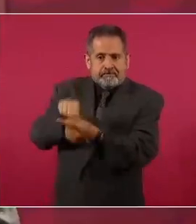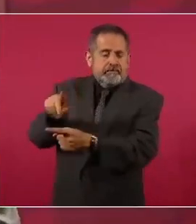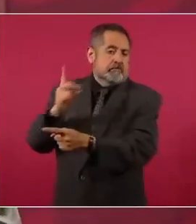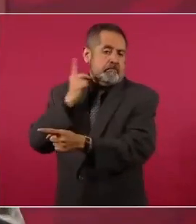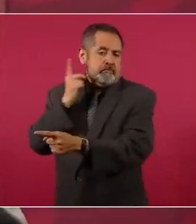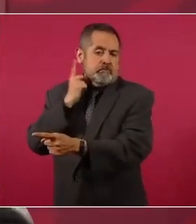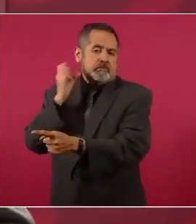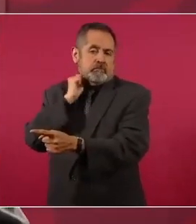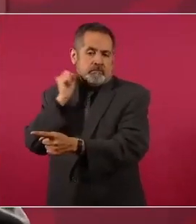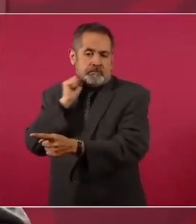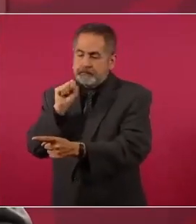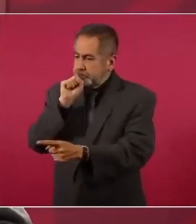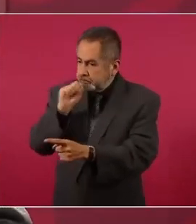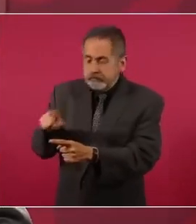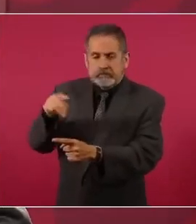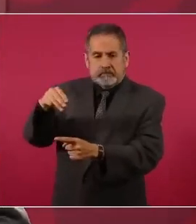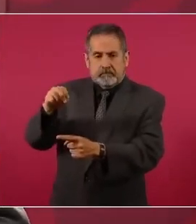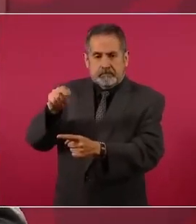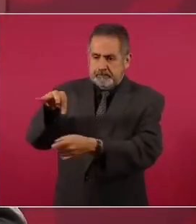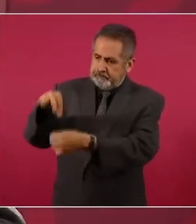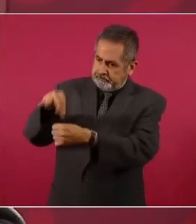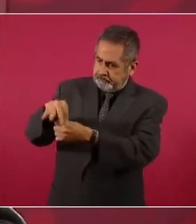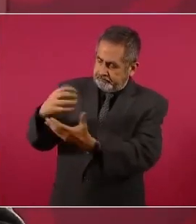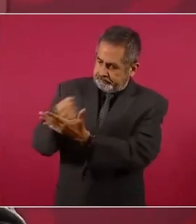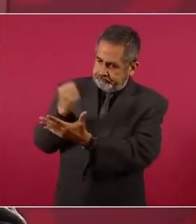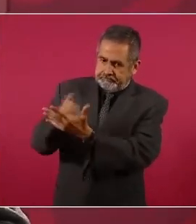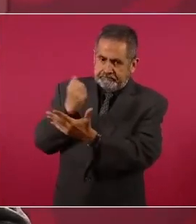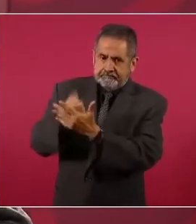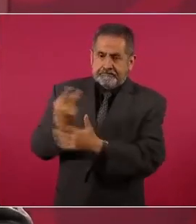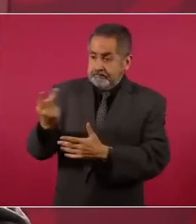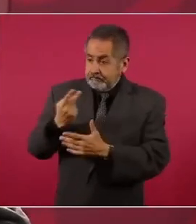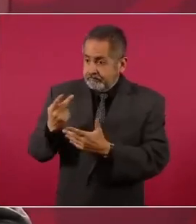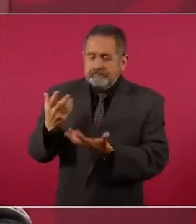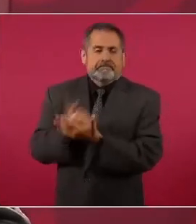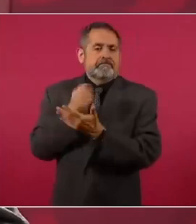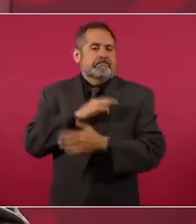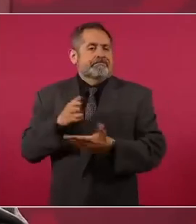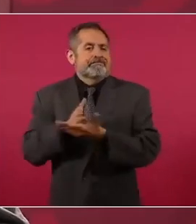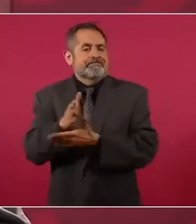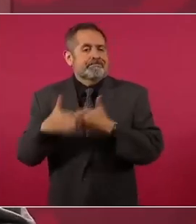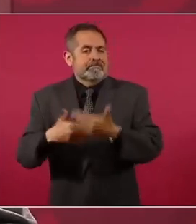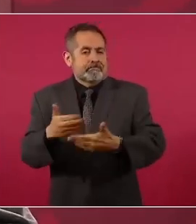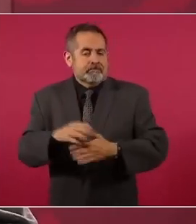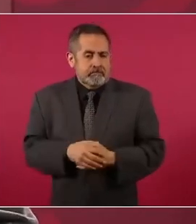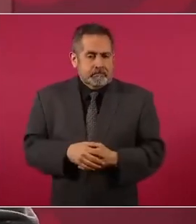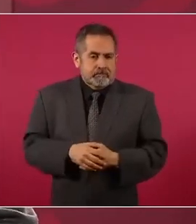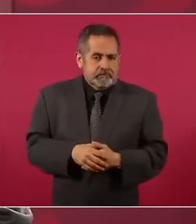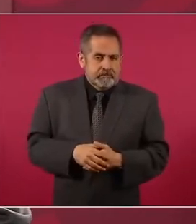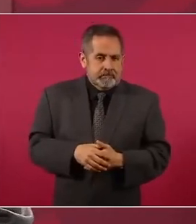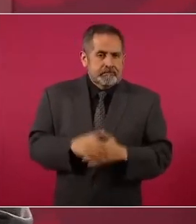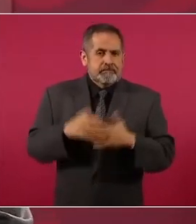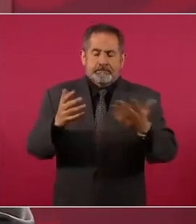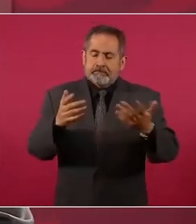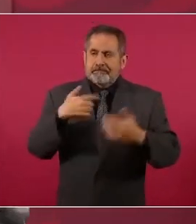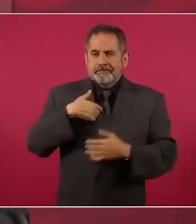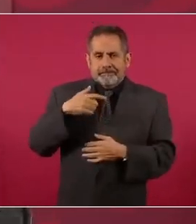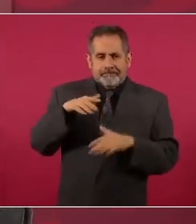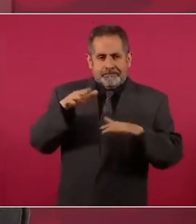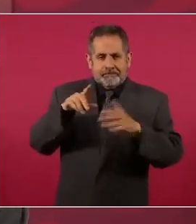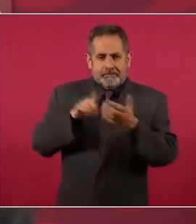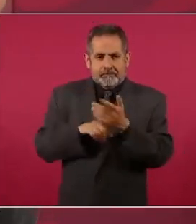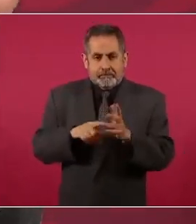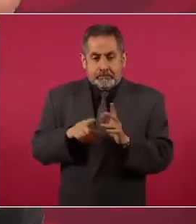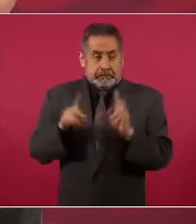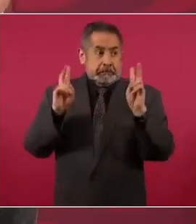Congreso. Y acerca del miedo del